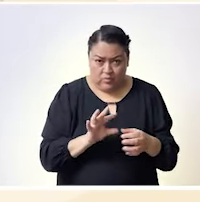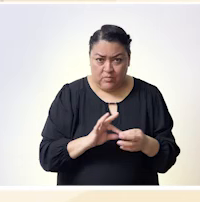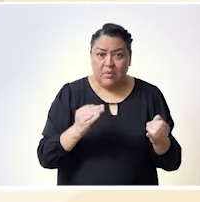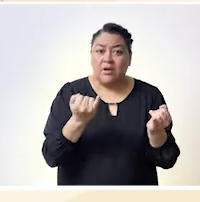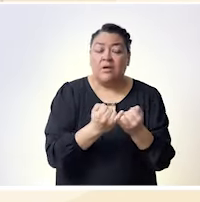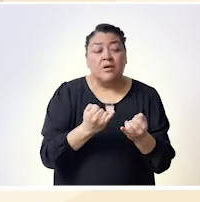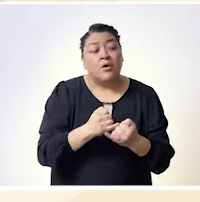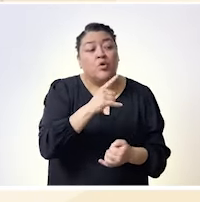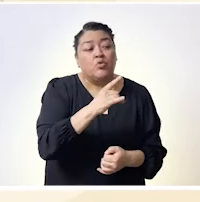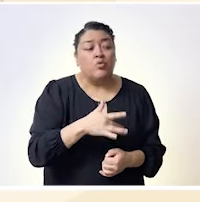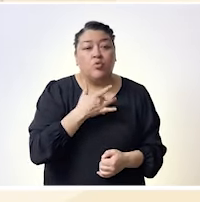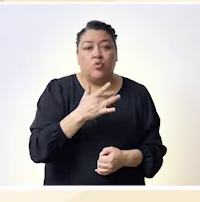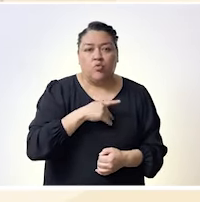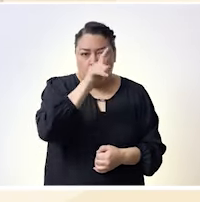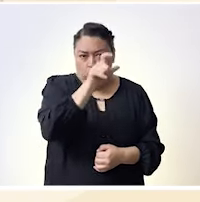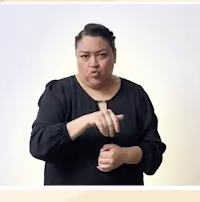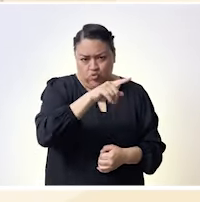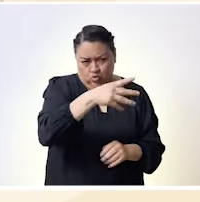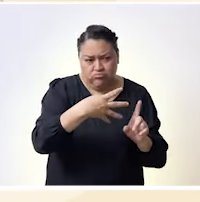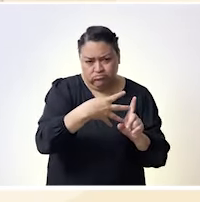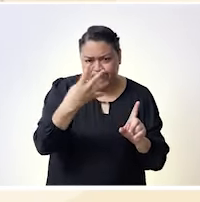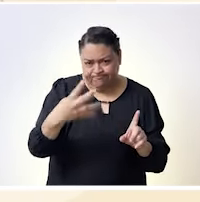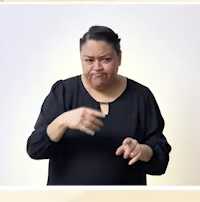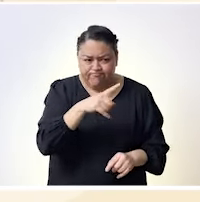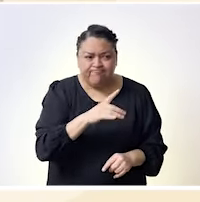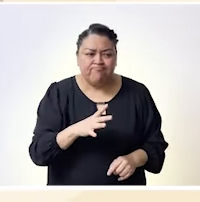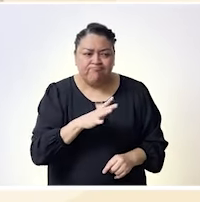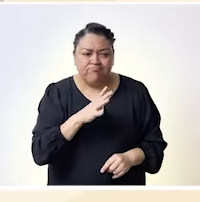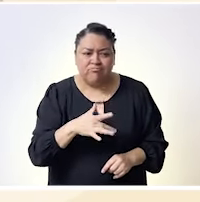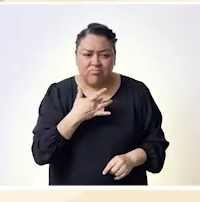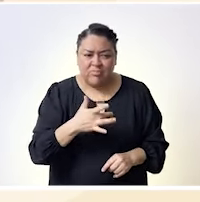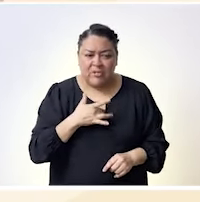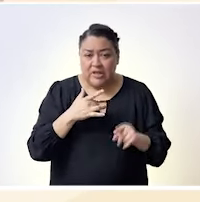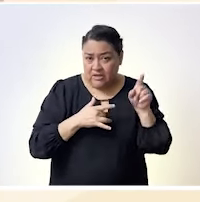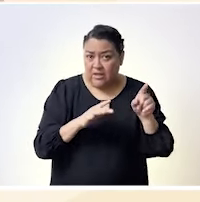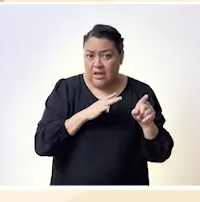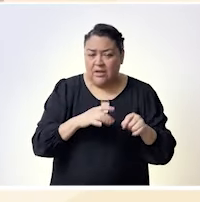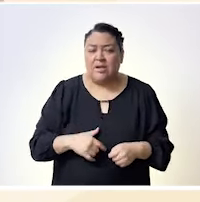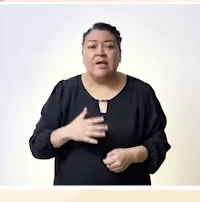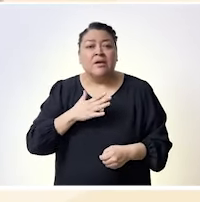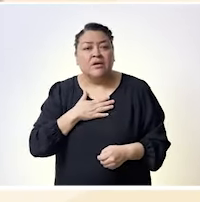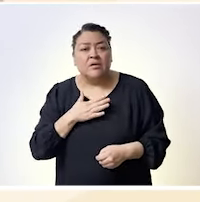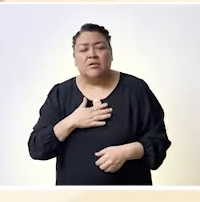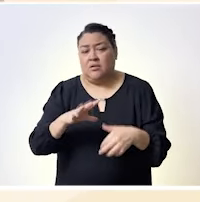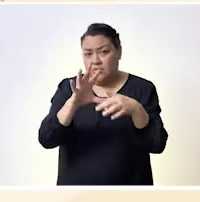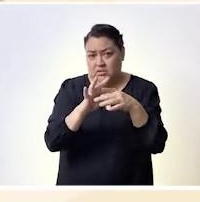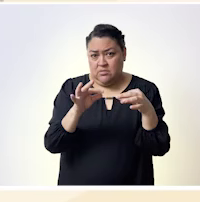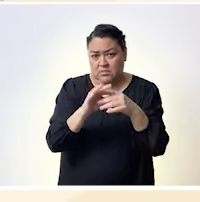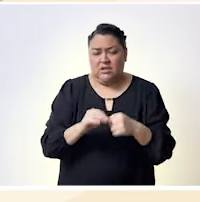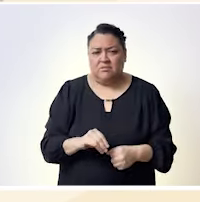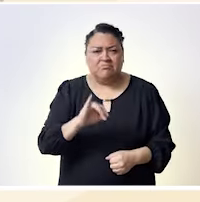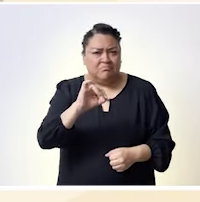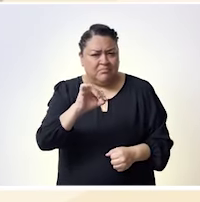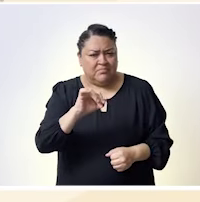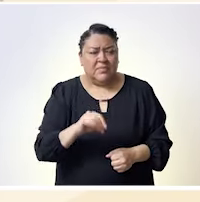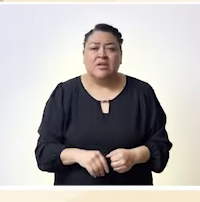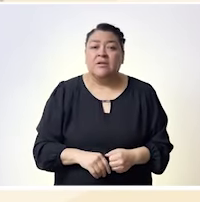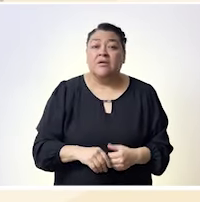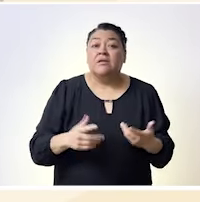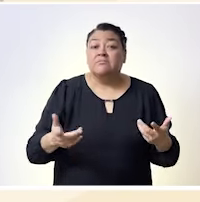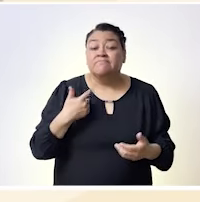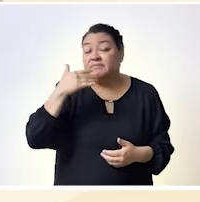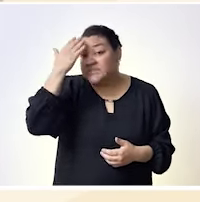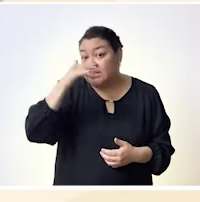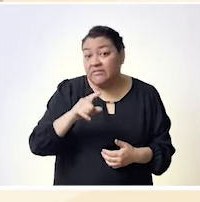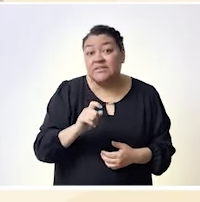como mujer porque justamente eso lleva a lo que señalaron ambas al tema de las violencias y todo lo que enfrentamos